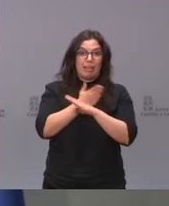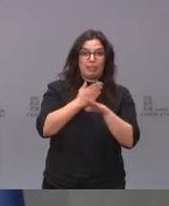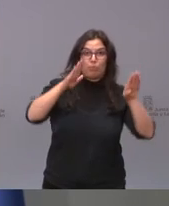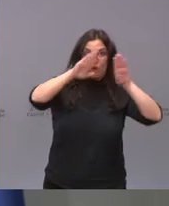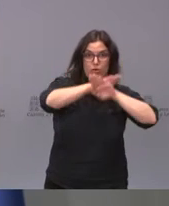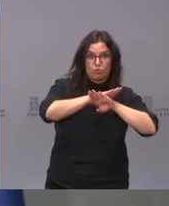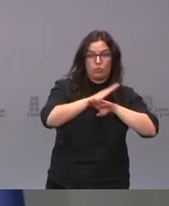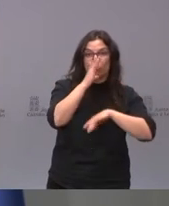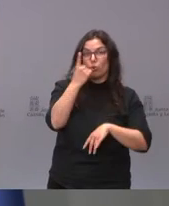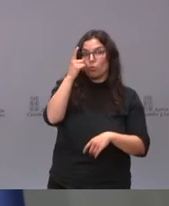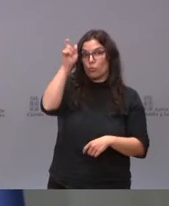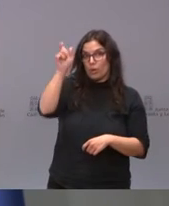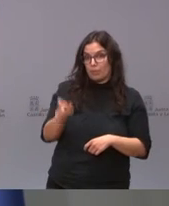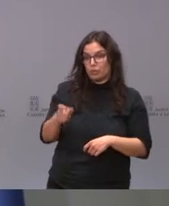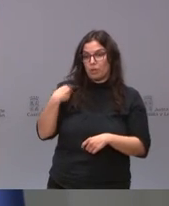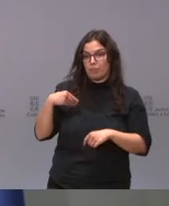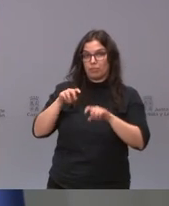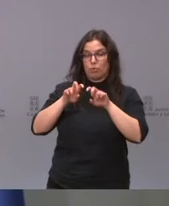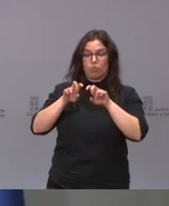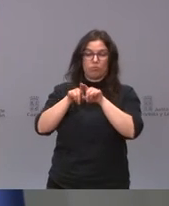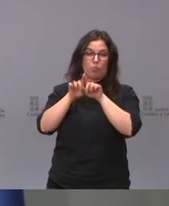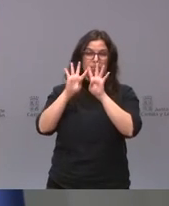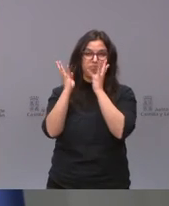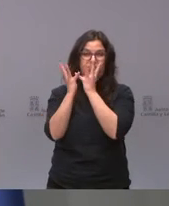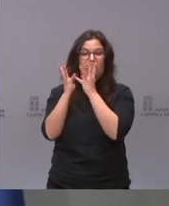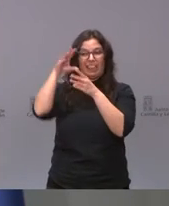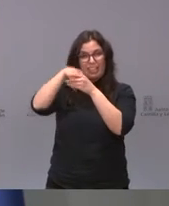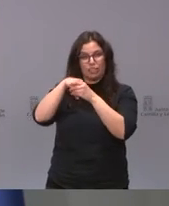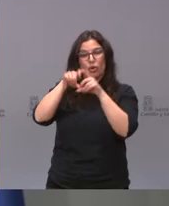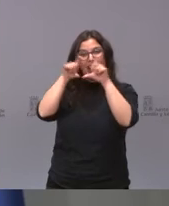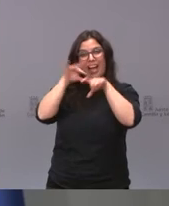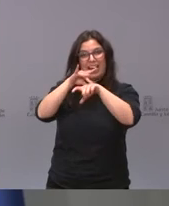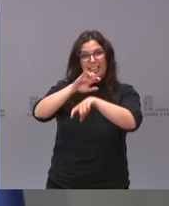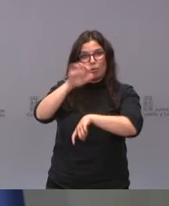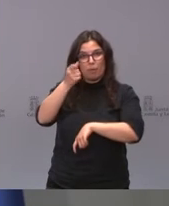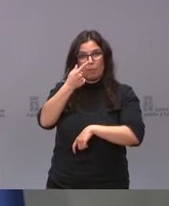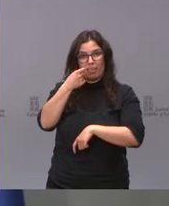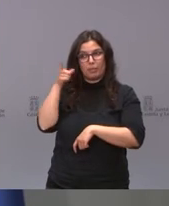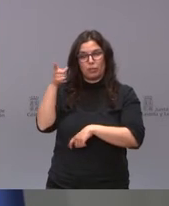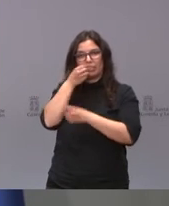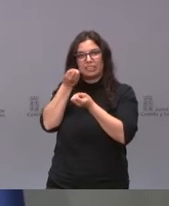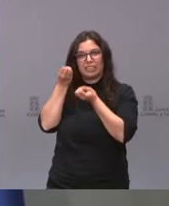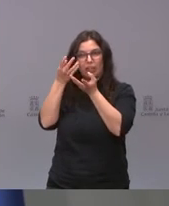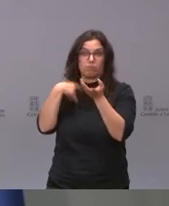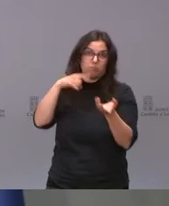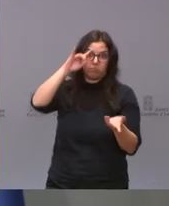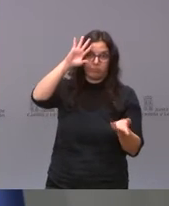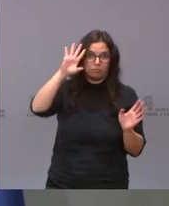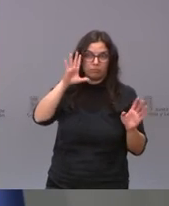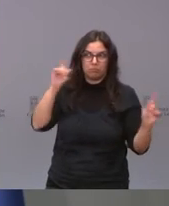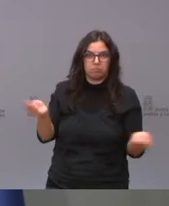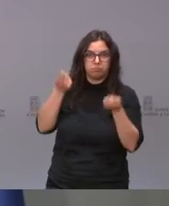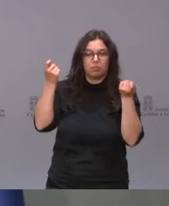uno de los miembros del panel de la EMA uno de los miembros destacados del panel de la EMA hizo unas declaraciones cosa un poco asombrosa hizo unas